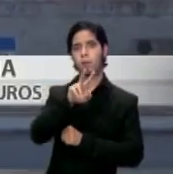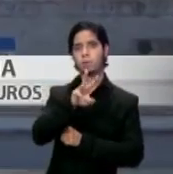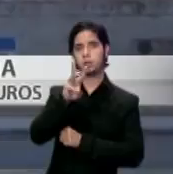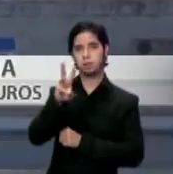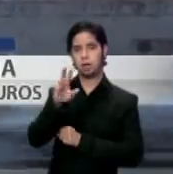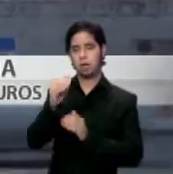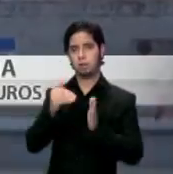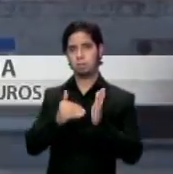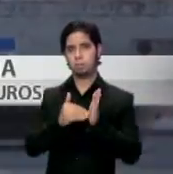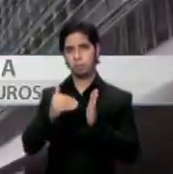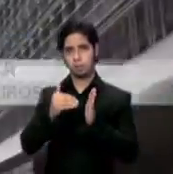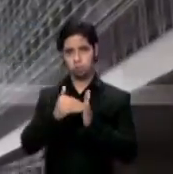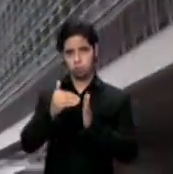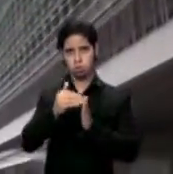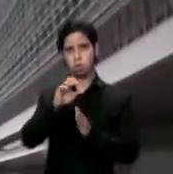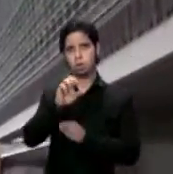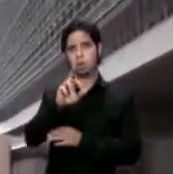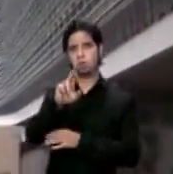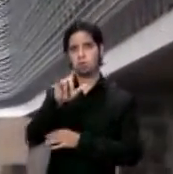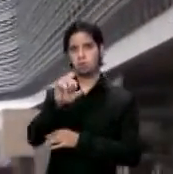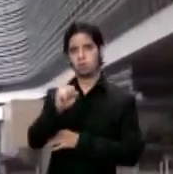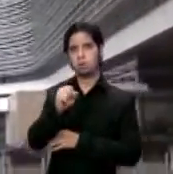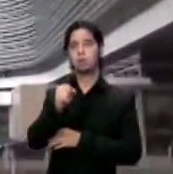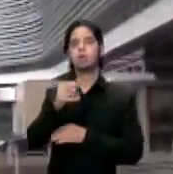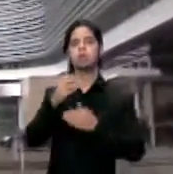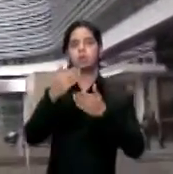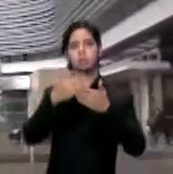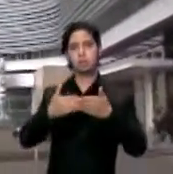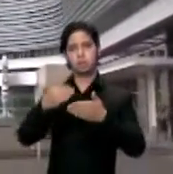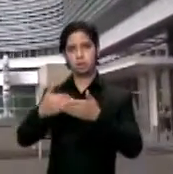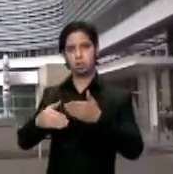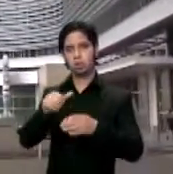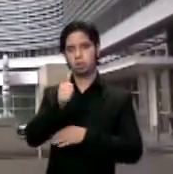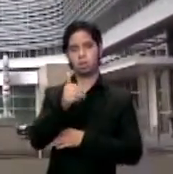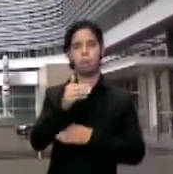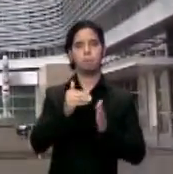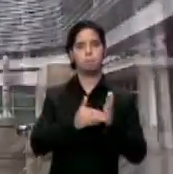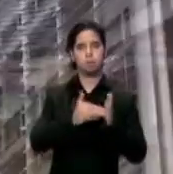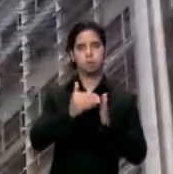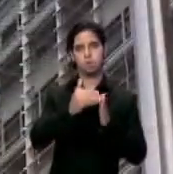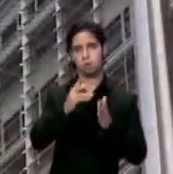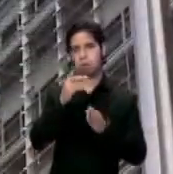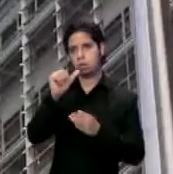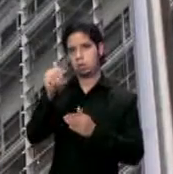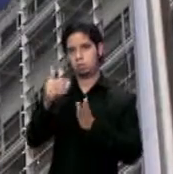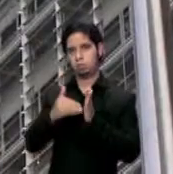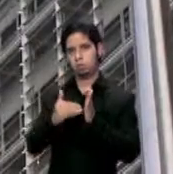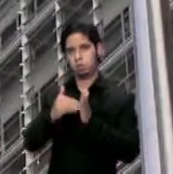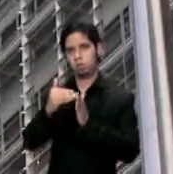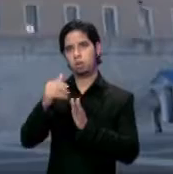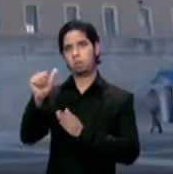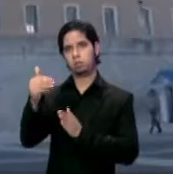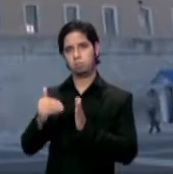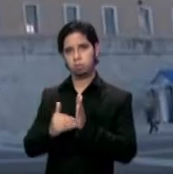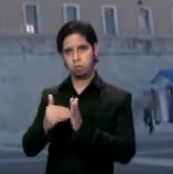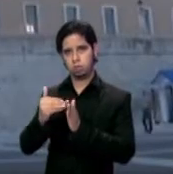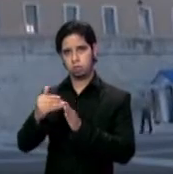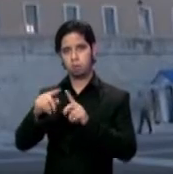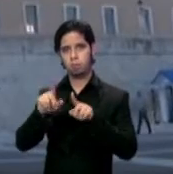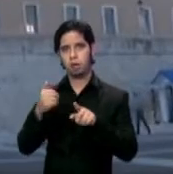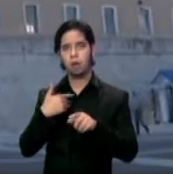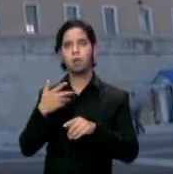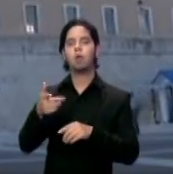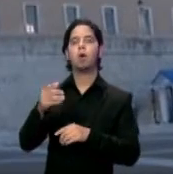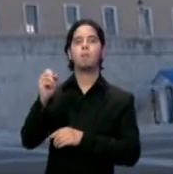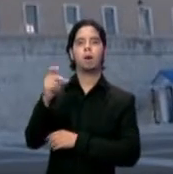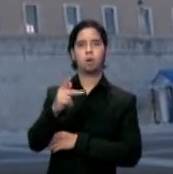de euros dividido en un pago de 10 mil millones para la recapitalización y liquidación de los bancos y